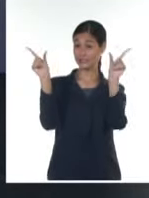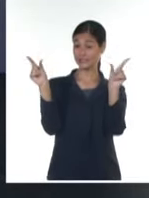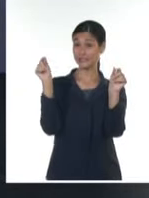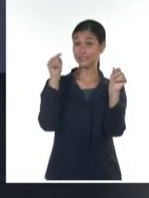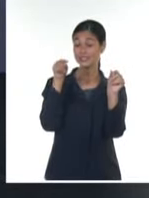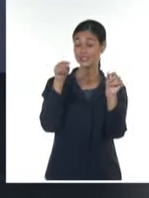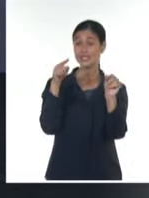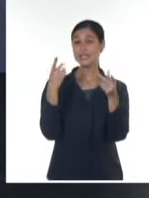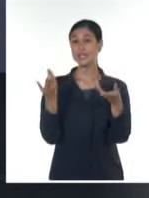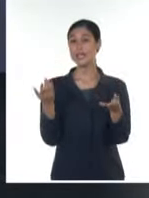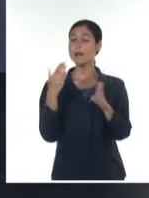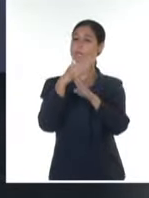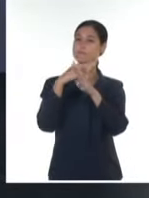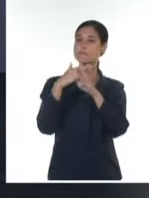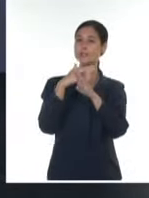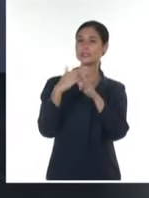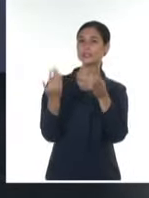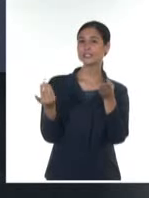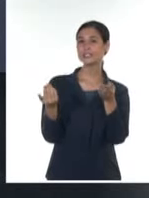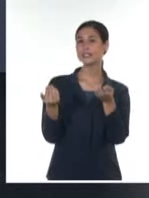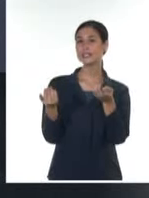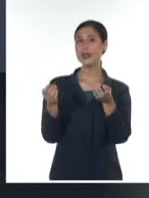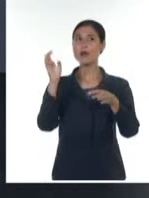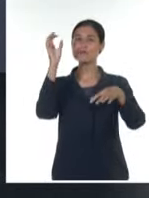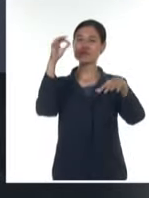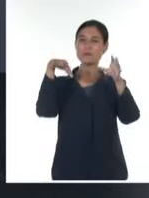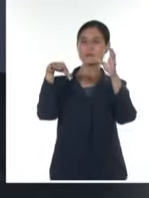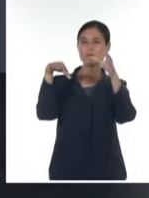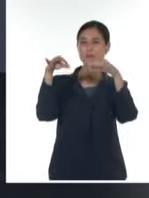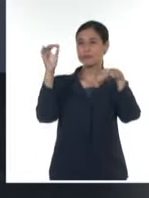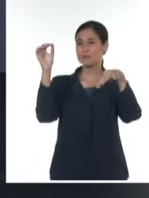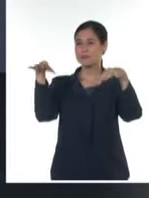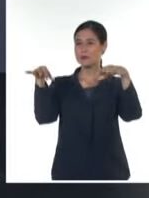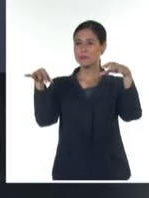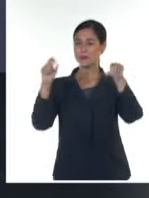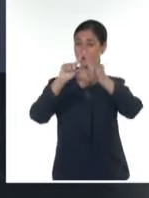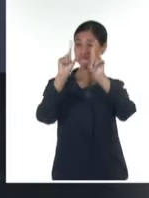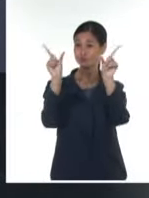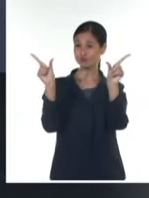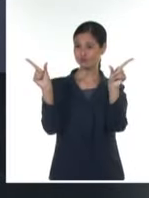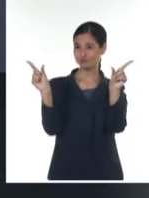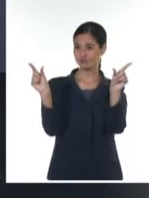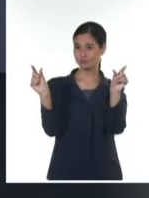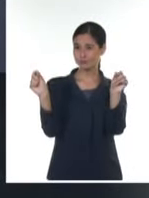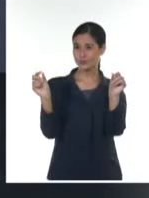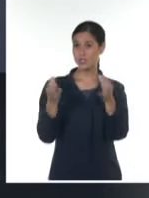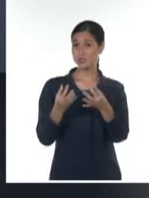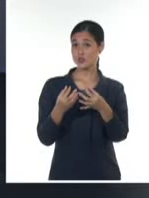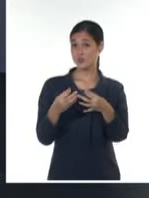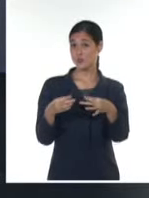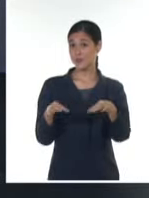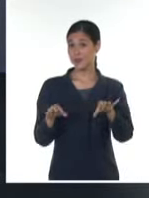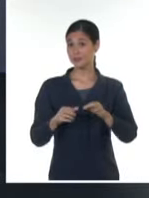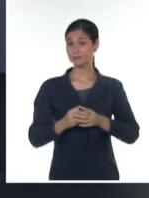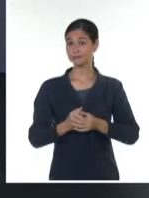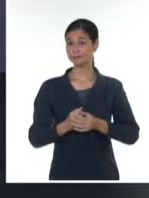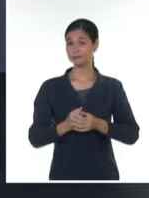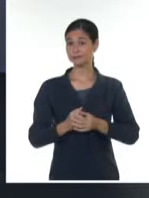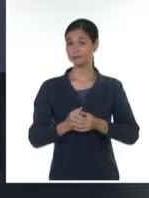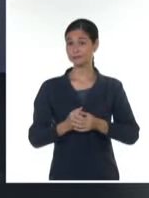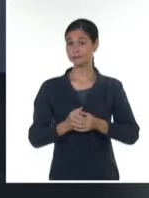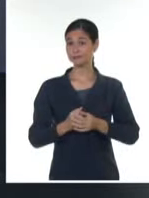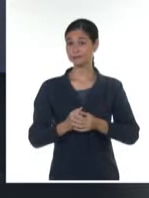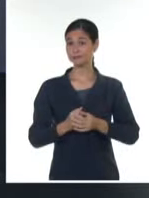algunas nubes y sol, sin lluvia prácticamente. Tenemos estabilidad atmosférica, un anticiclón que nos provee de esa estabilidad